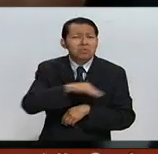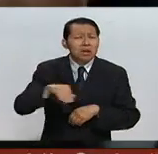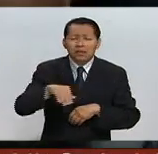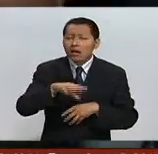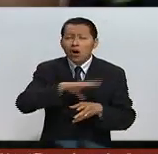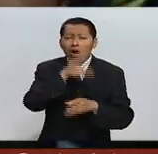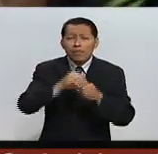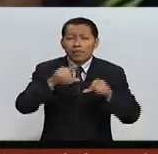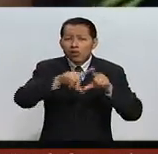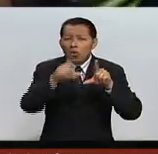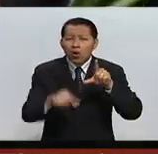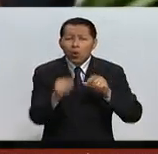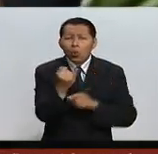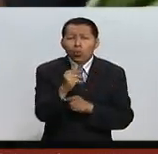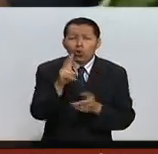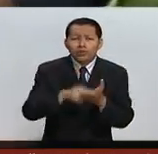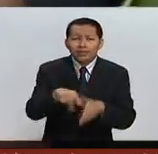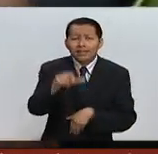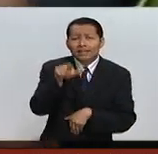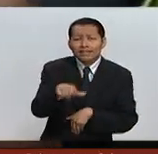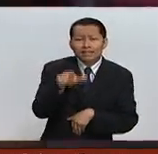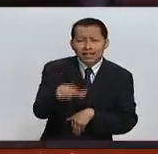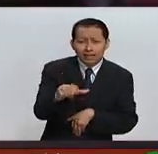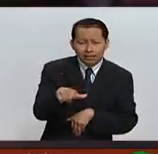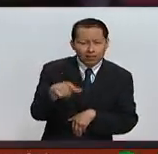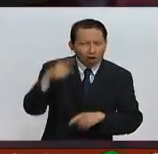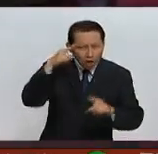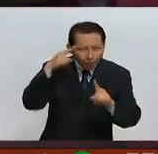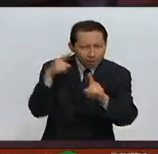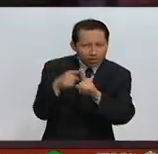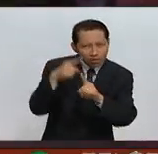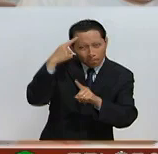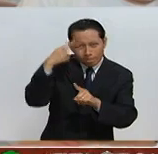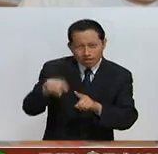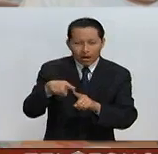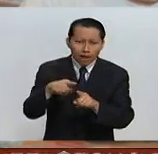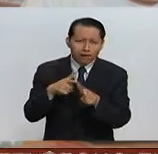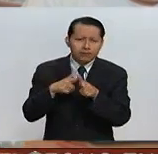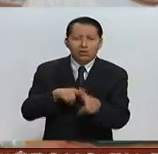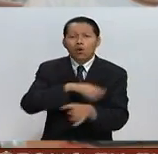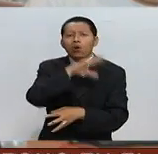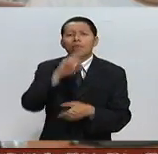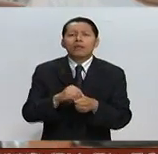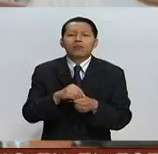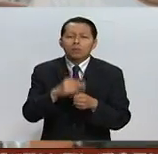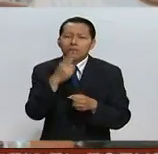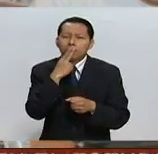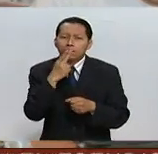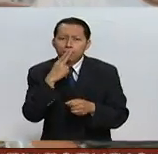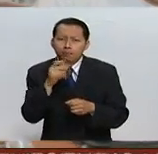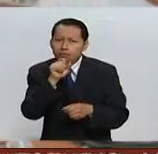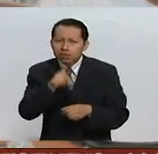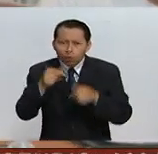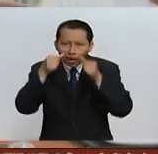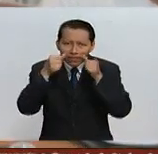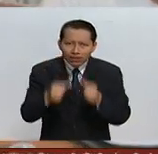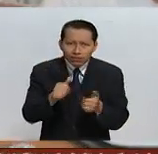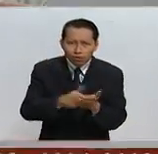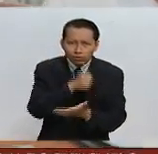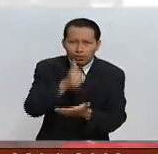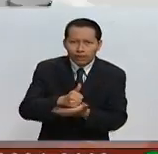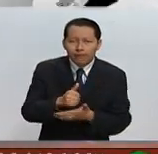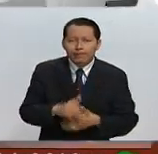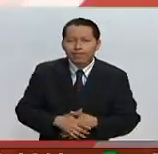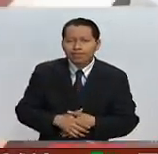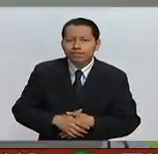el país en junio de 2017, esto con el objetivo de optimizar la operación y funcionamiento de este mecanismo de atención ciudadana.